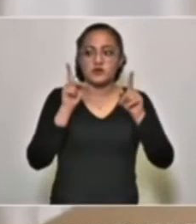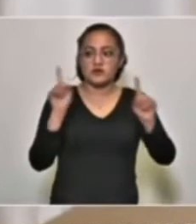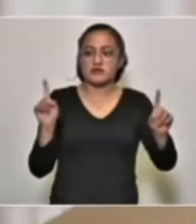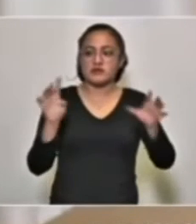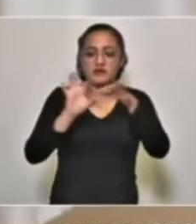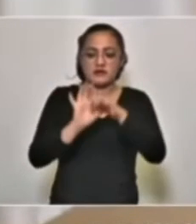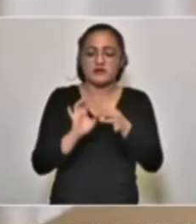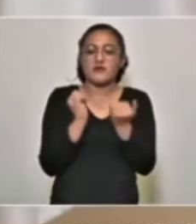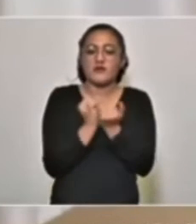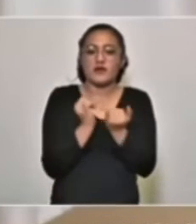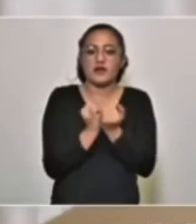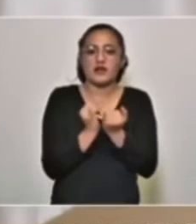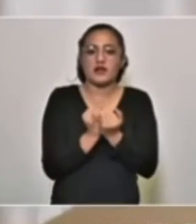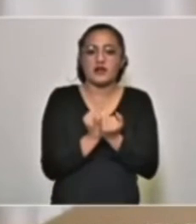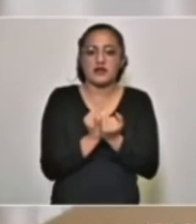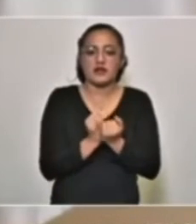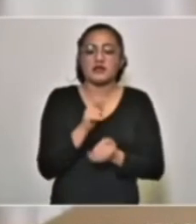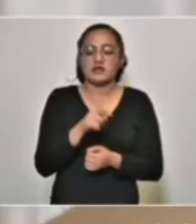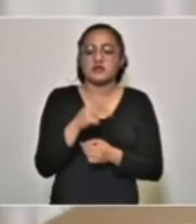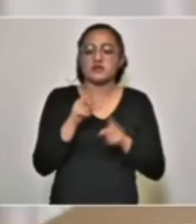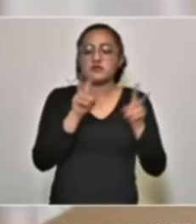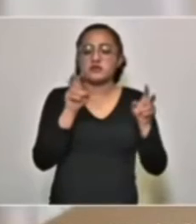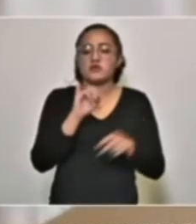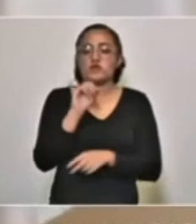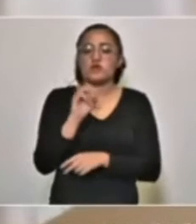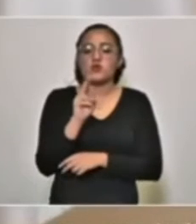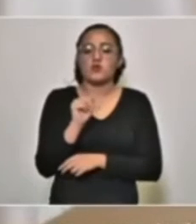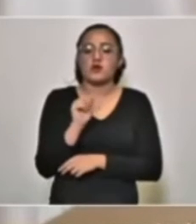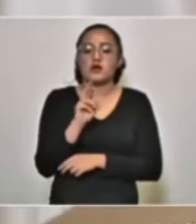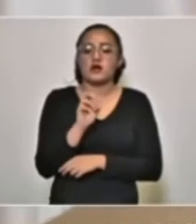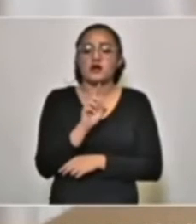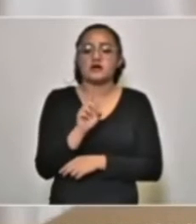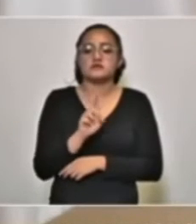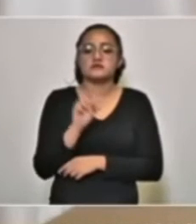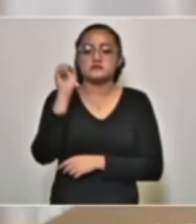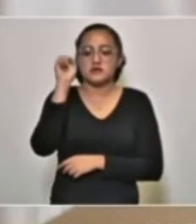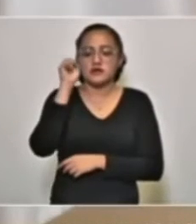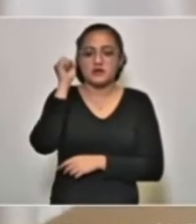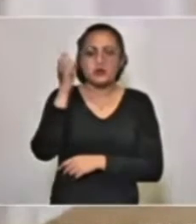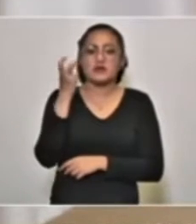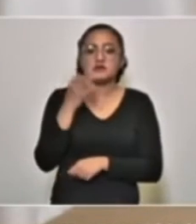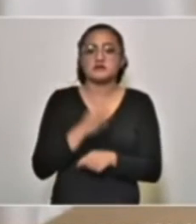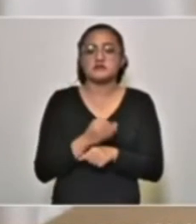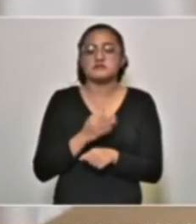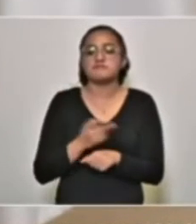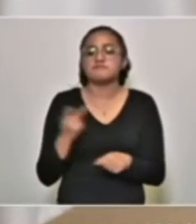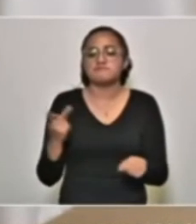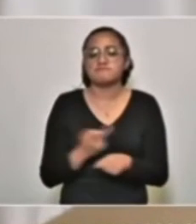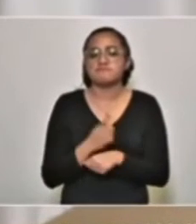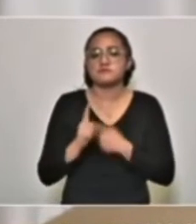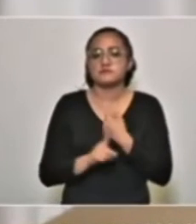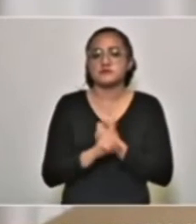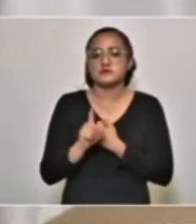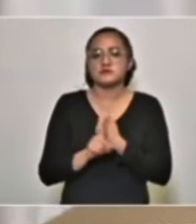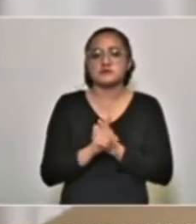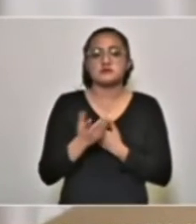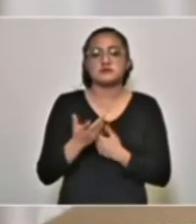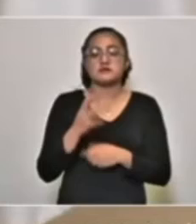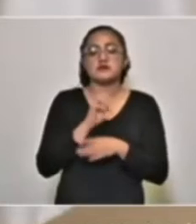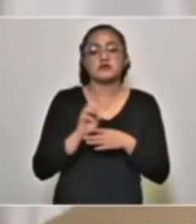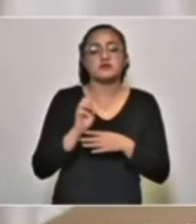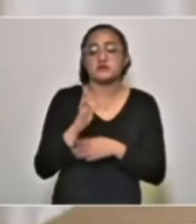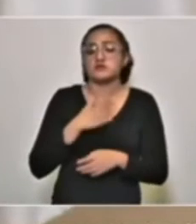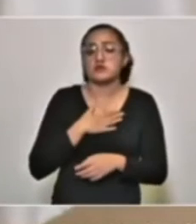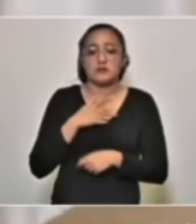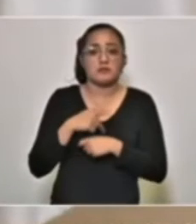Juárez-Cerdán. Y eso está provocando esa situación. Entonces no vamos a correr